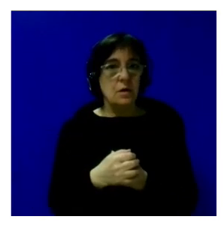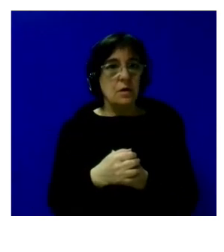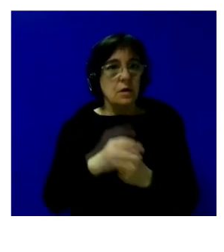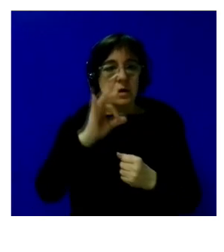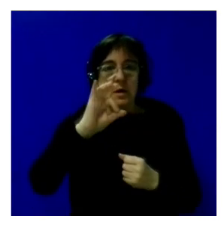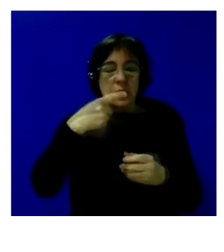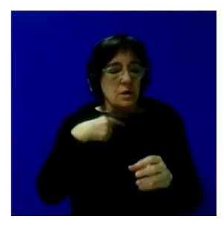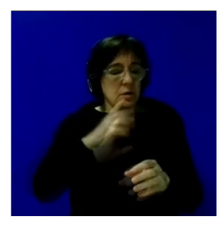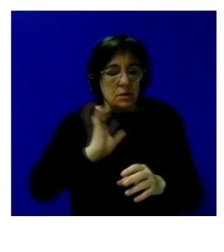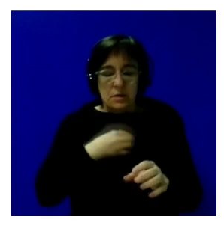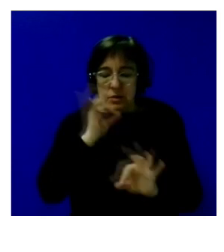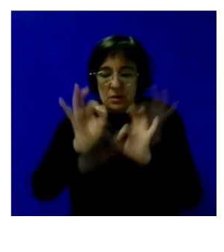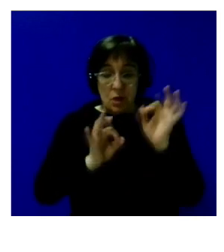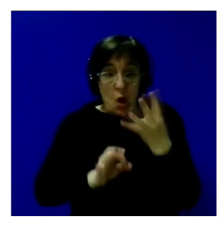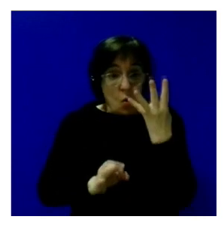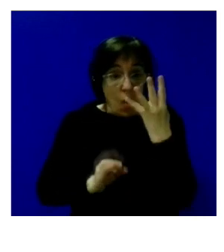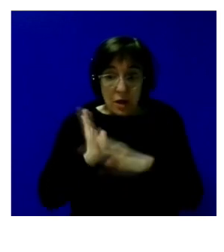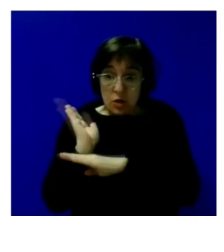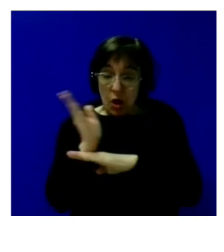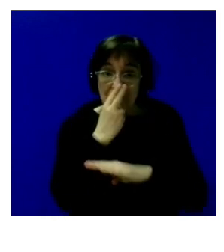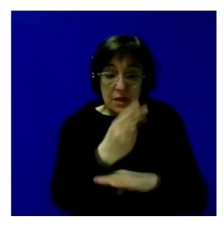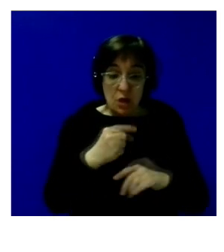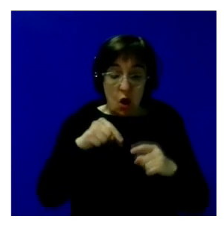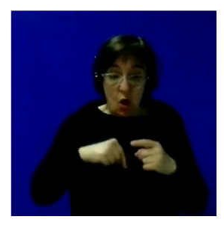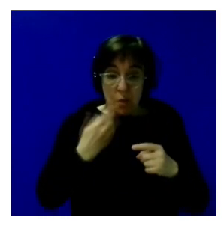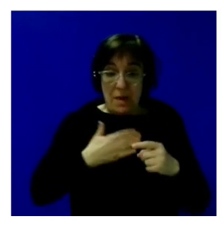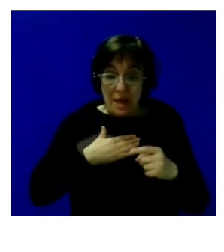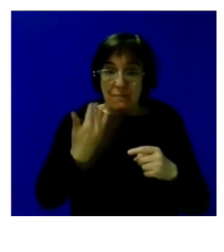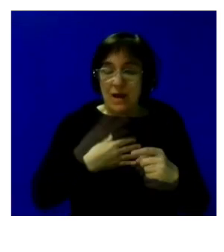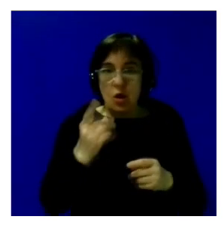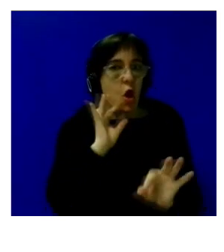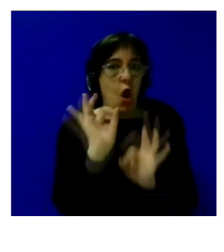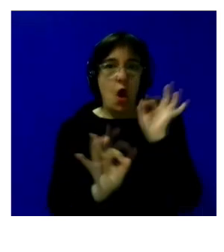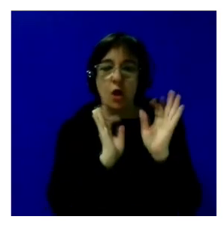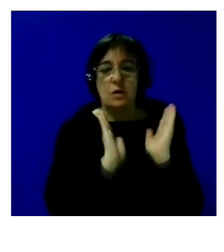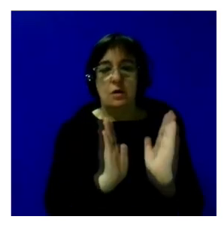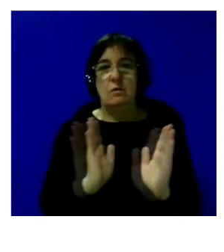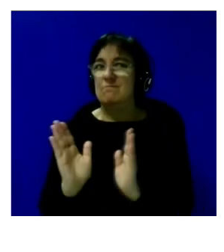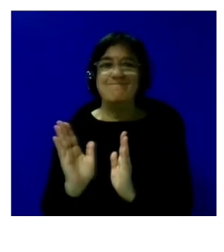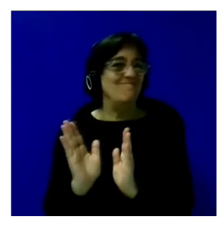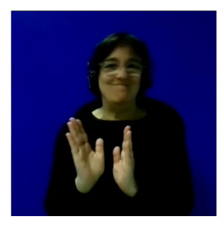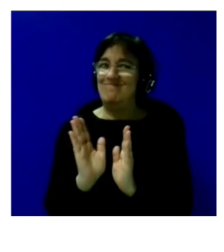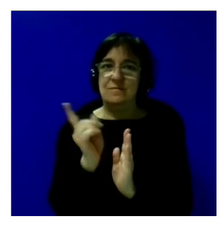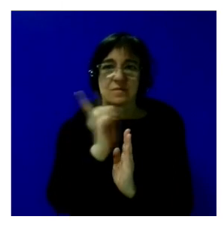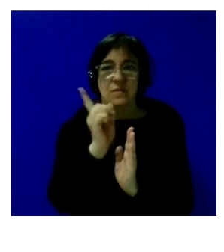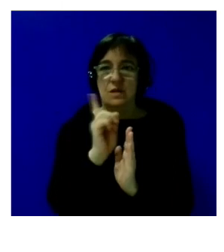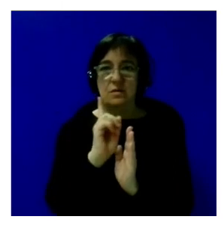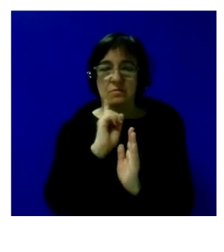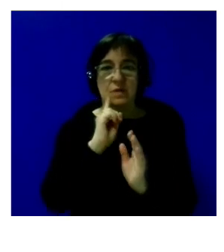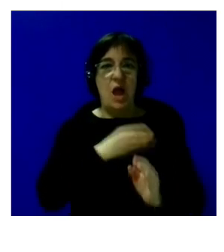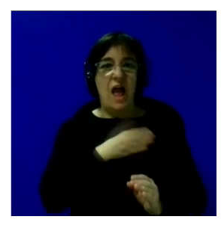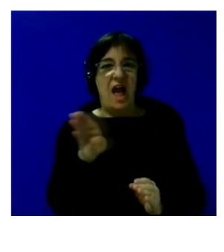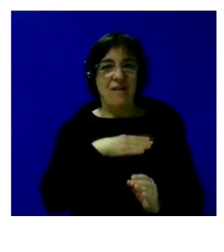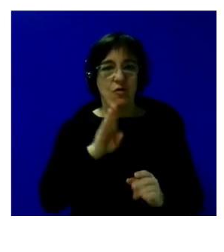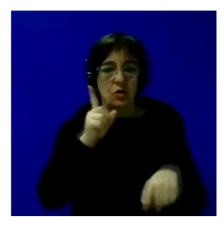organizarse si tenía que hacer cuatro visitas hoy y cuatro mañana y cuatro pasado no se las organizaba por espacios no se sacaba el abono de transporte